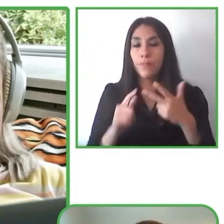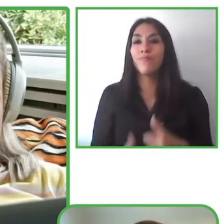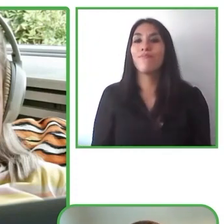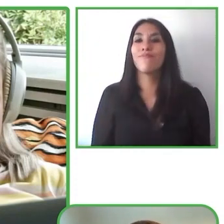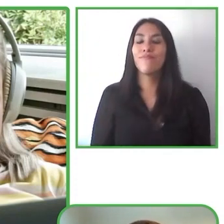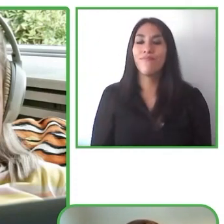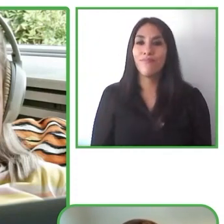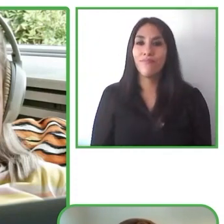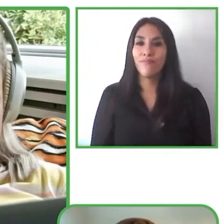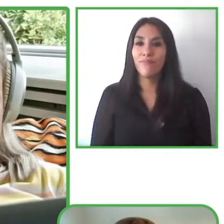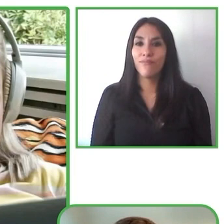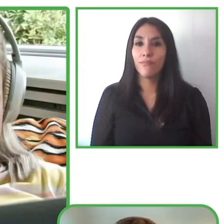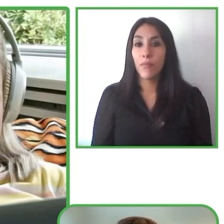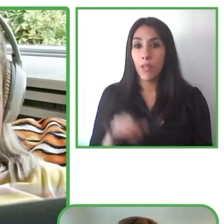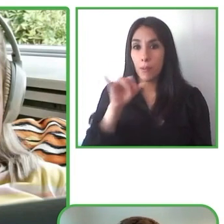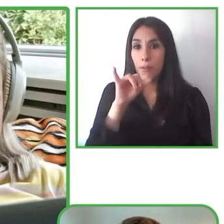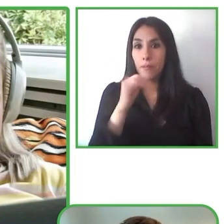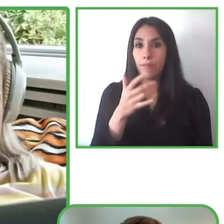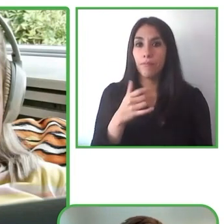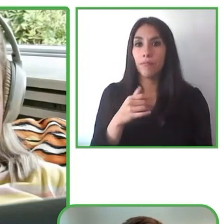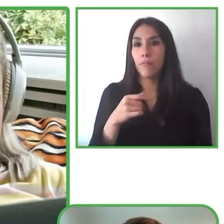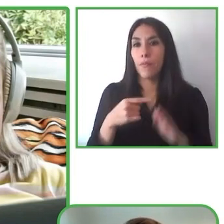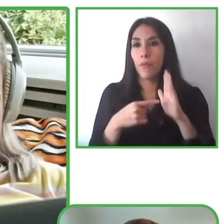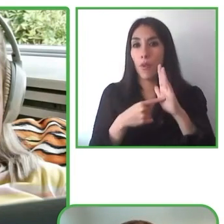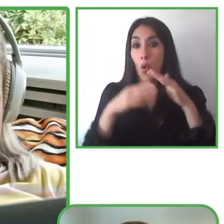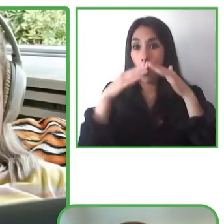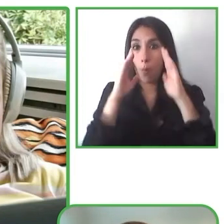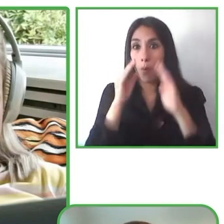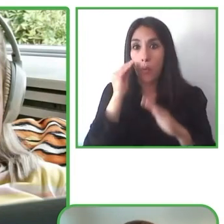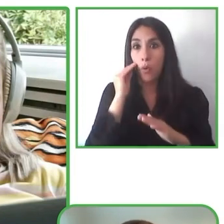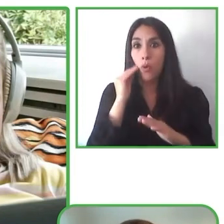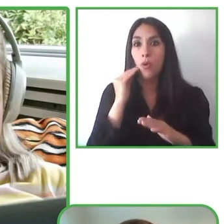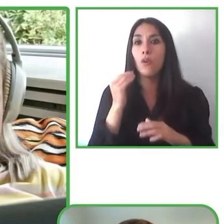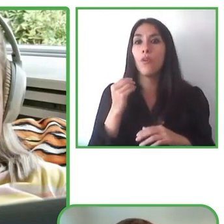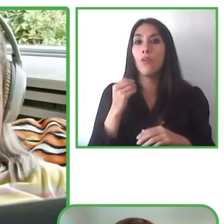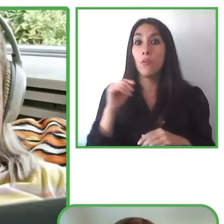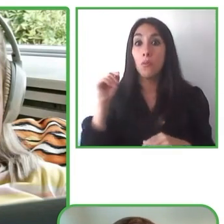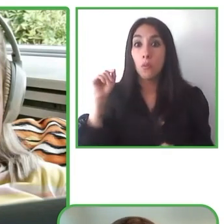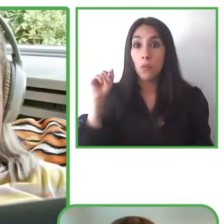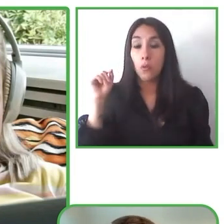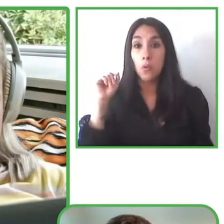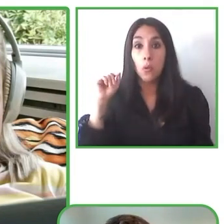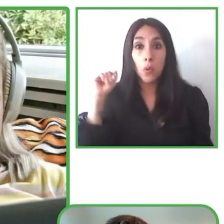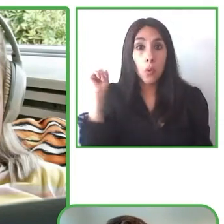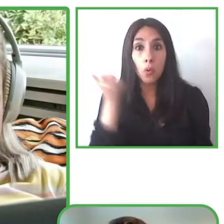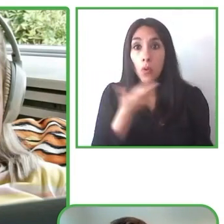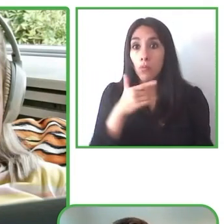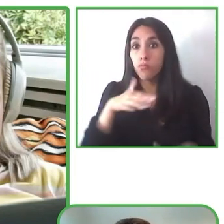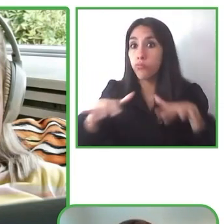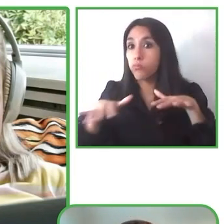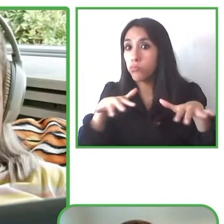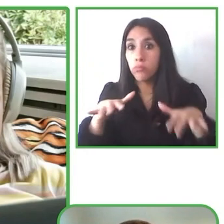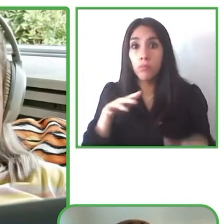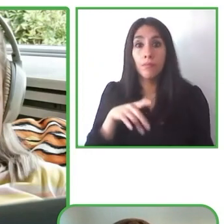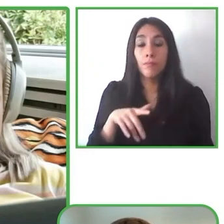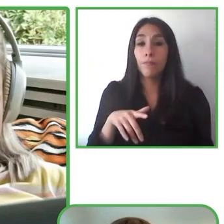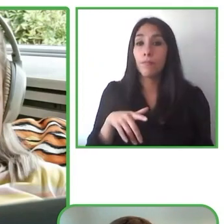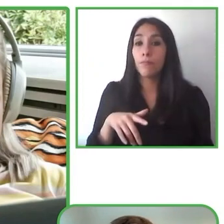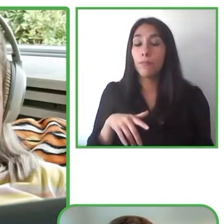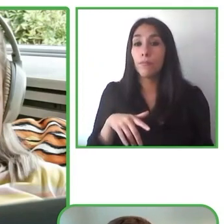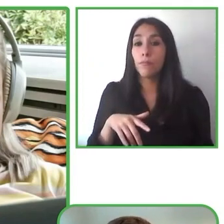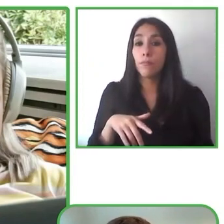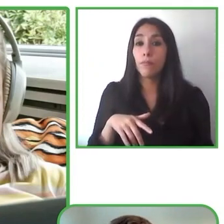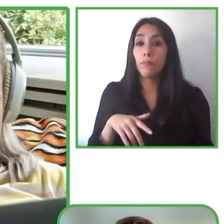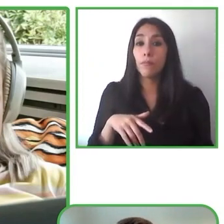que es el app que está integrado con Netflix Disney Plus ya lo expliqué y el usuario baja el app